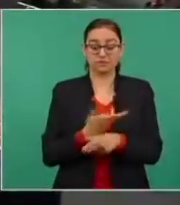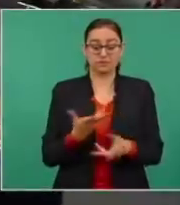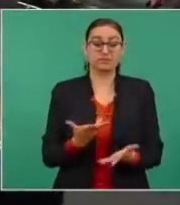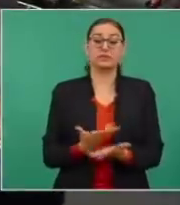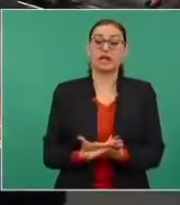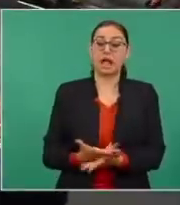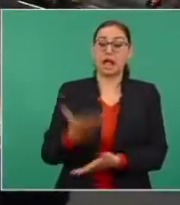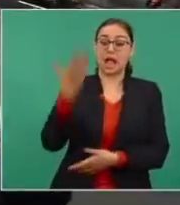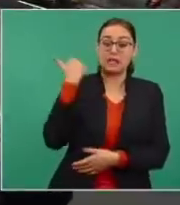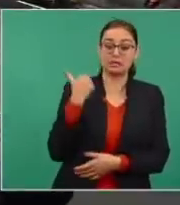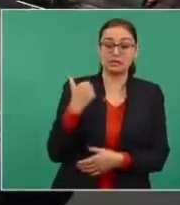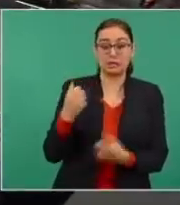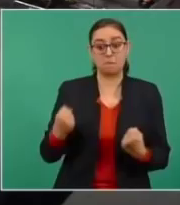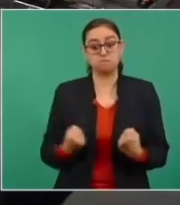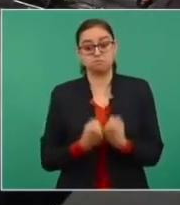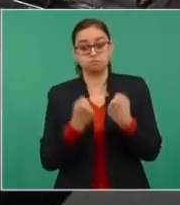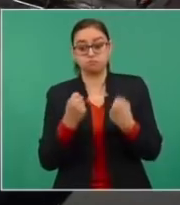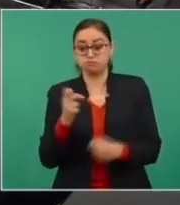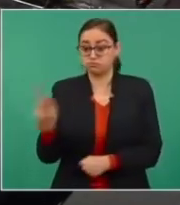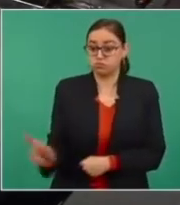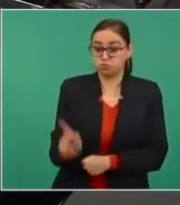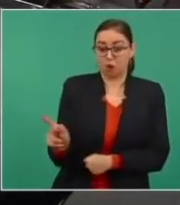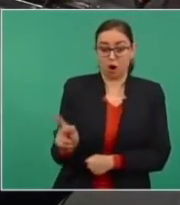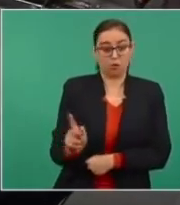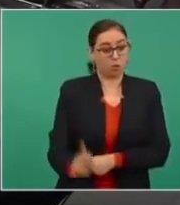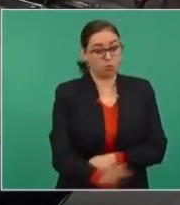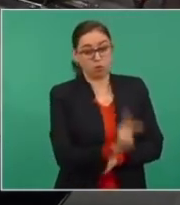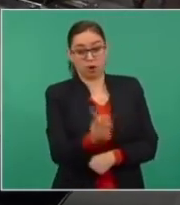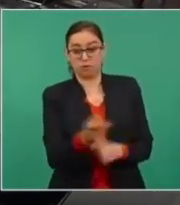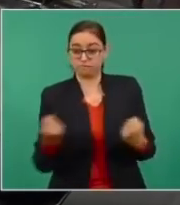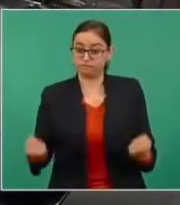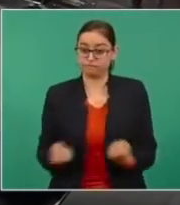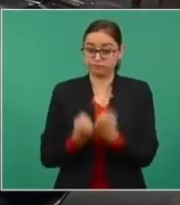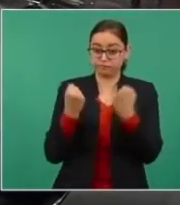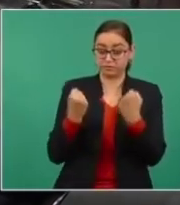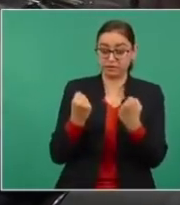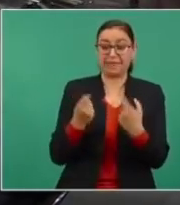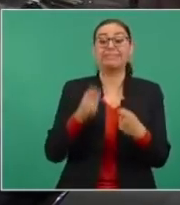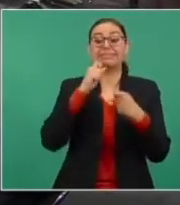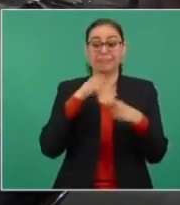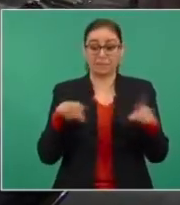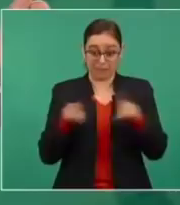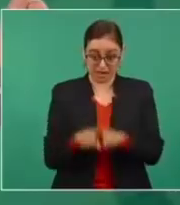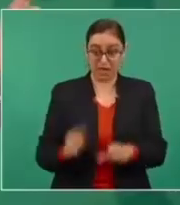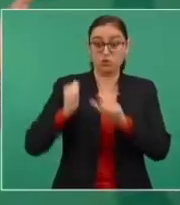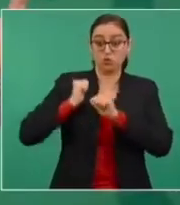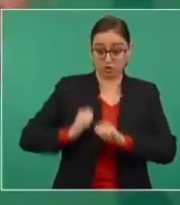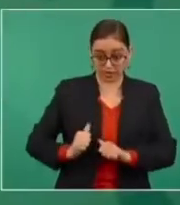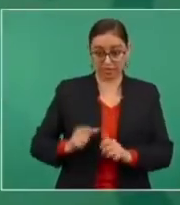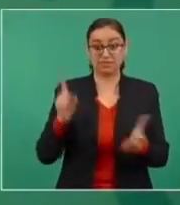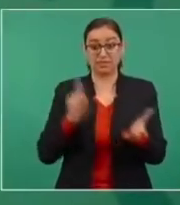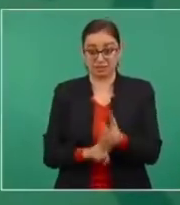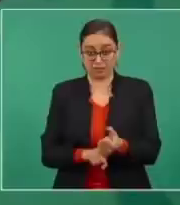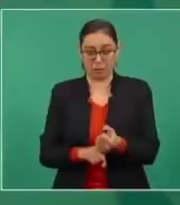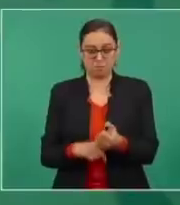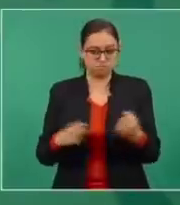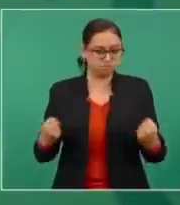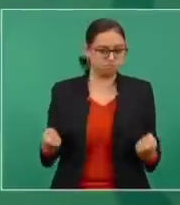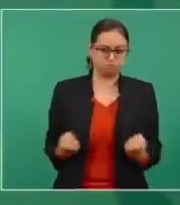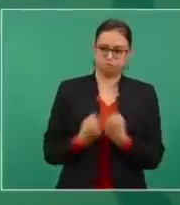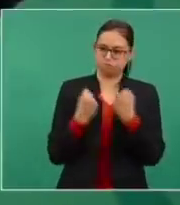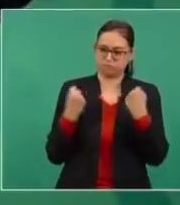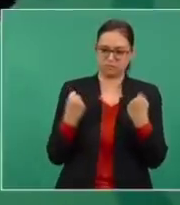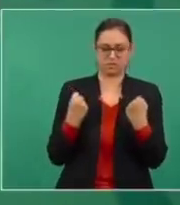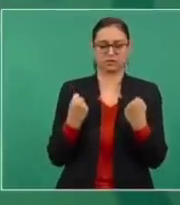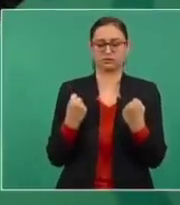pueblos, sino eran entre autoridades, o sea, diferencias como